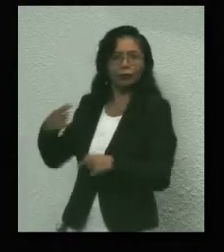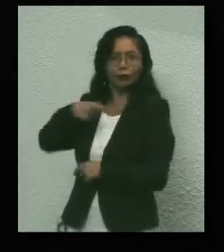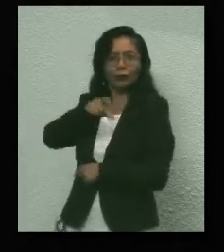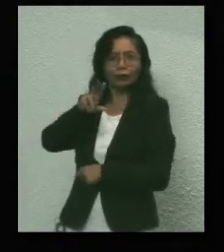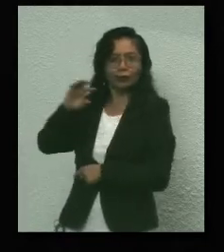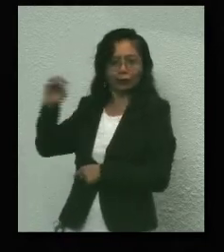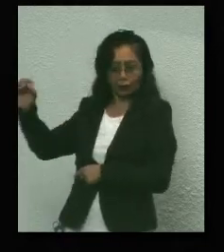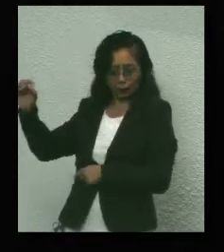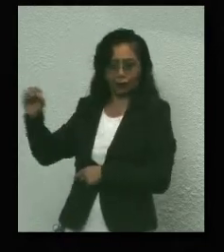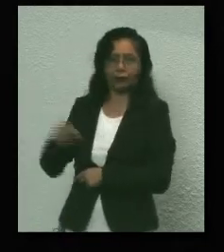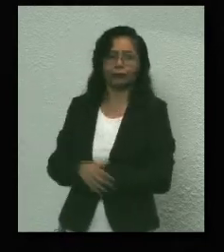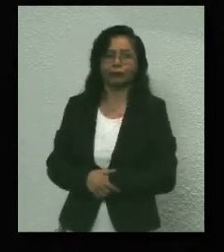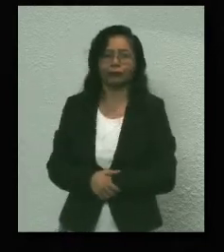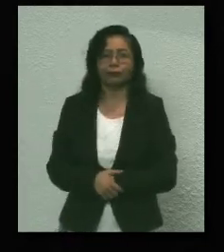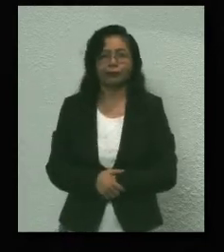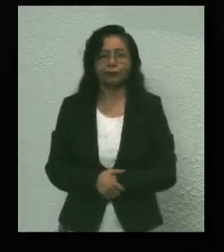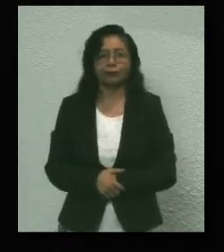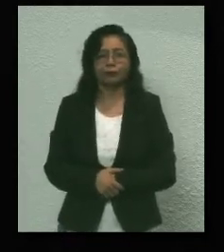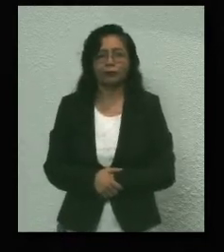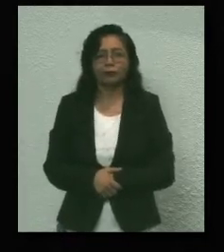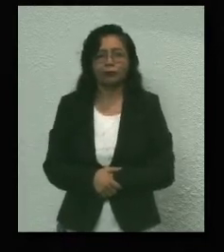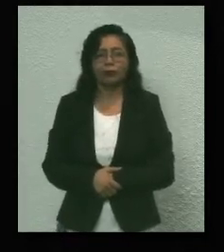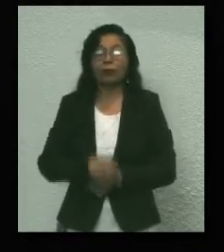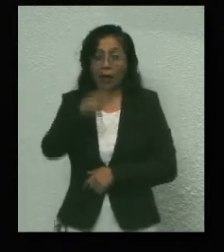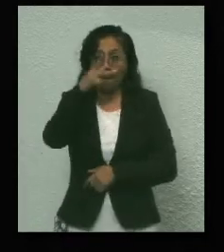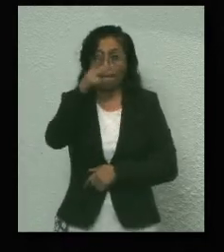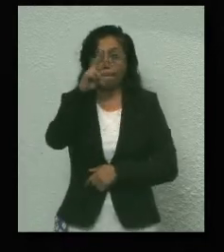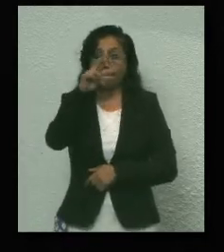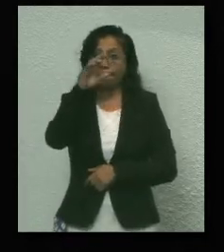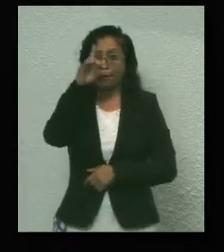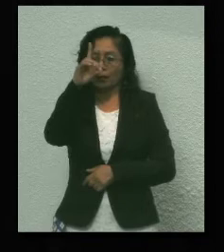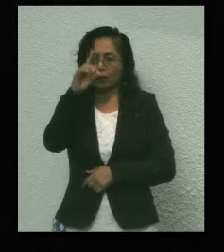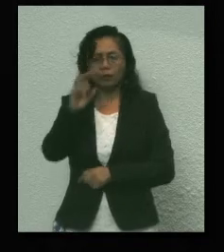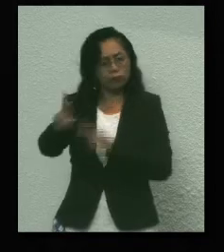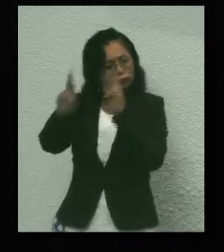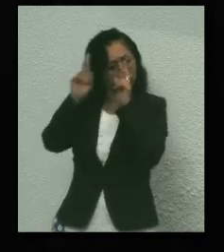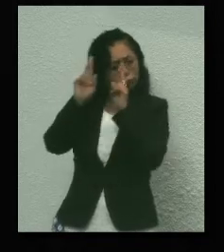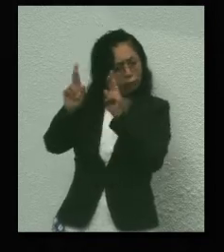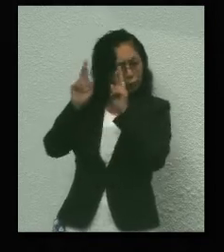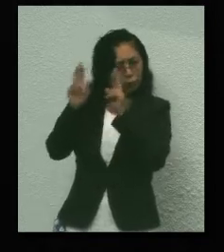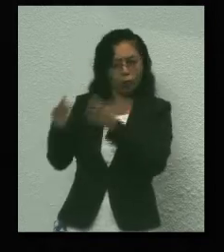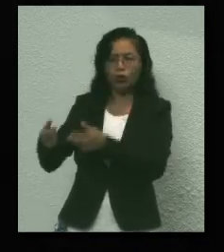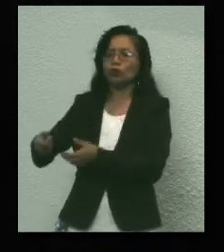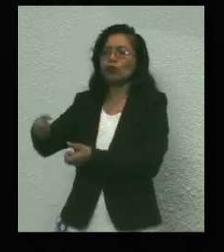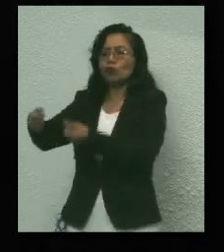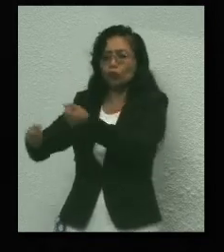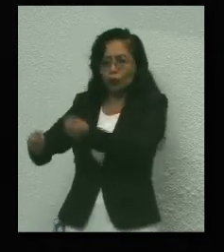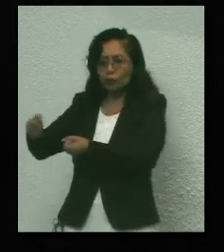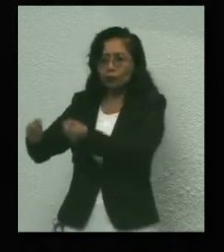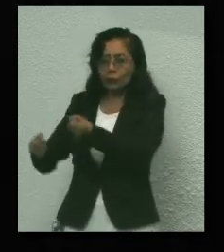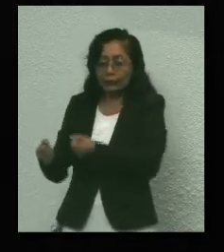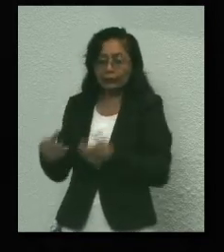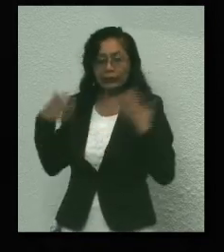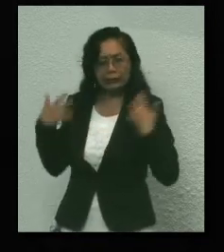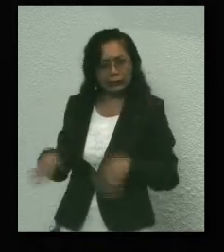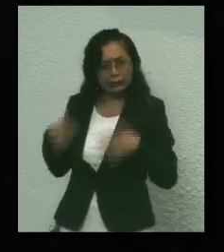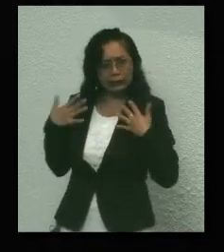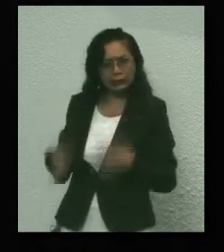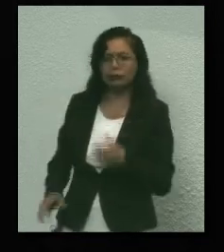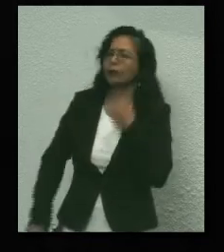desempeño del cargo conferido. En el PRD, reconocemos que su Administración ha enfrentado grandes retos,